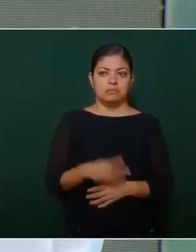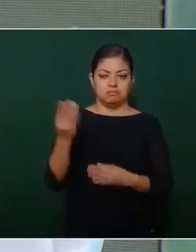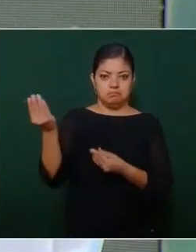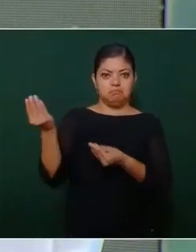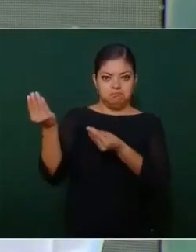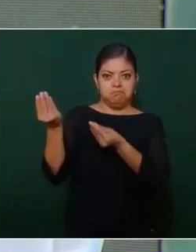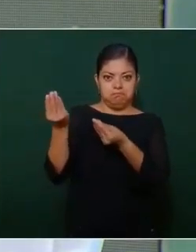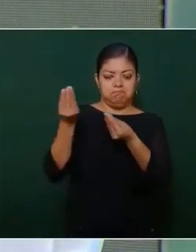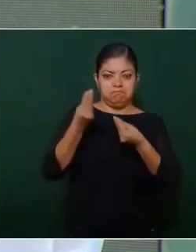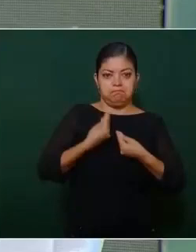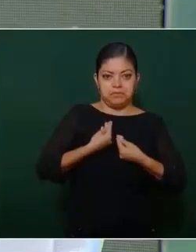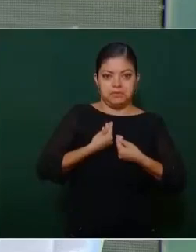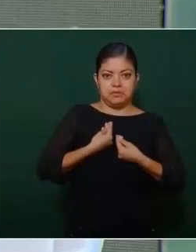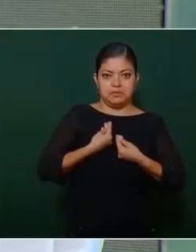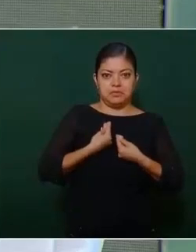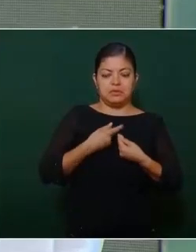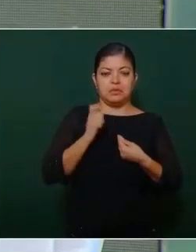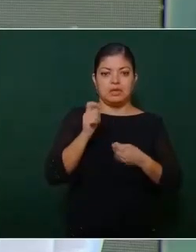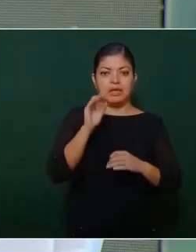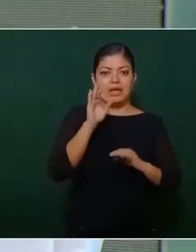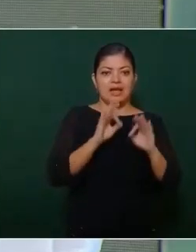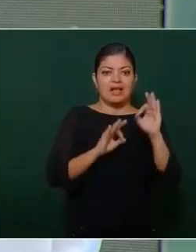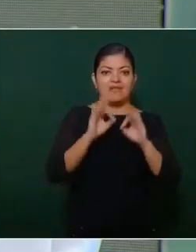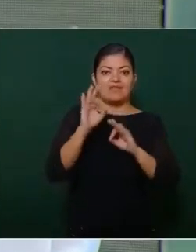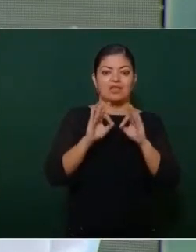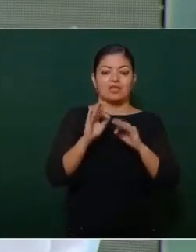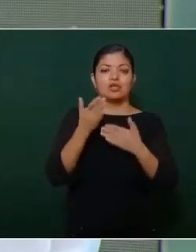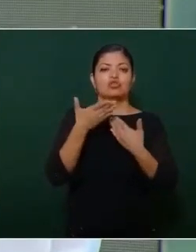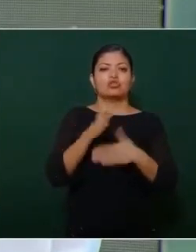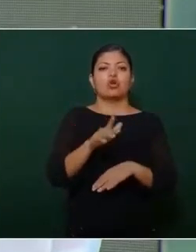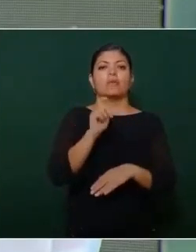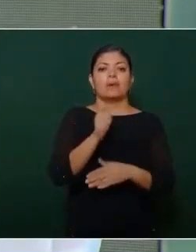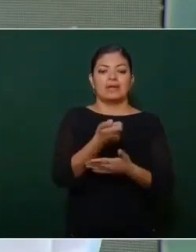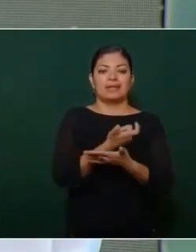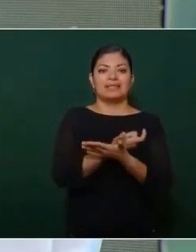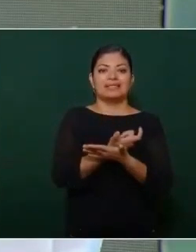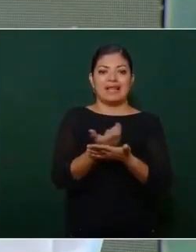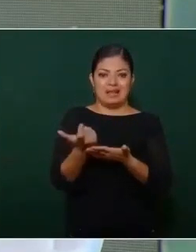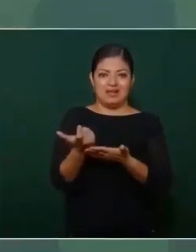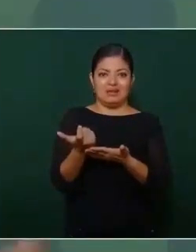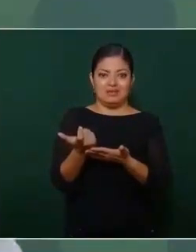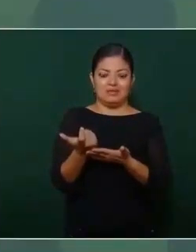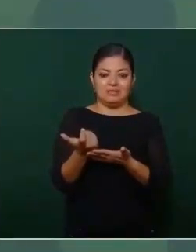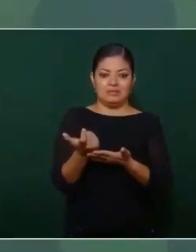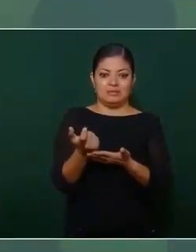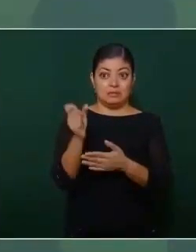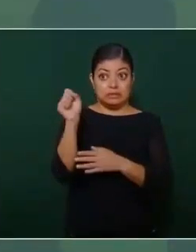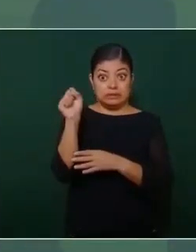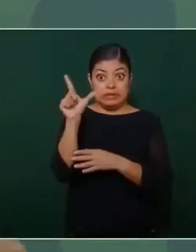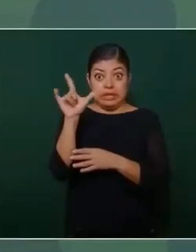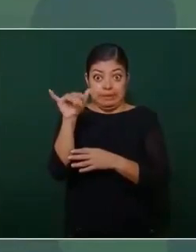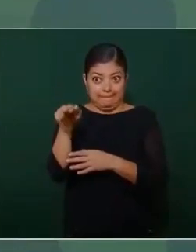sobre los salarios de Slim,